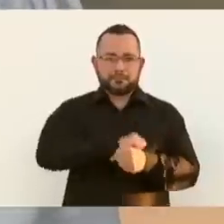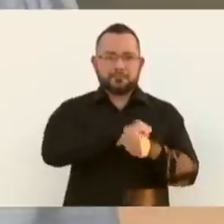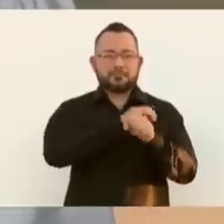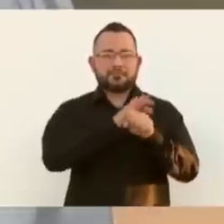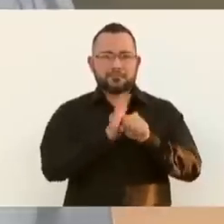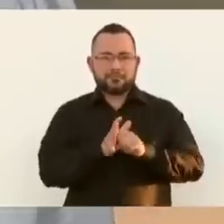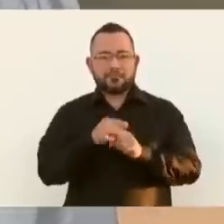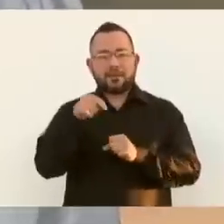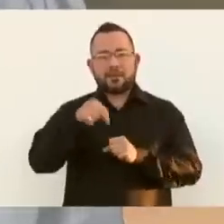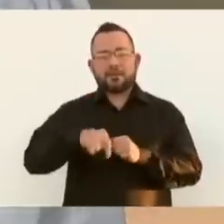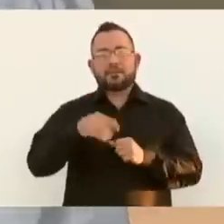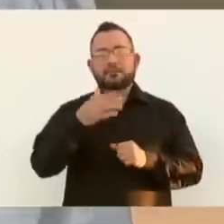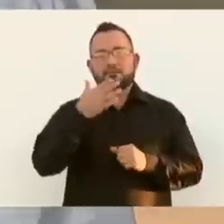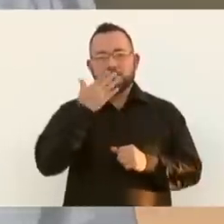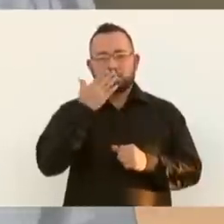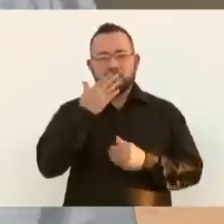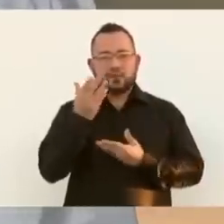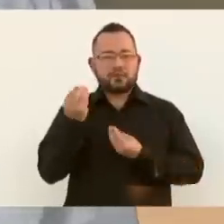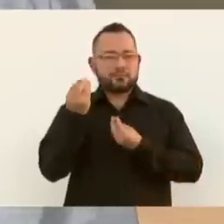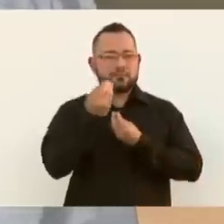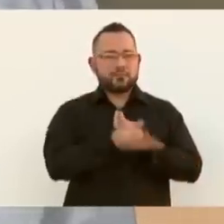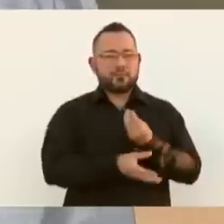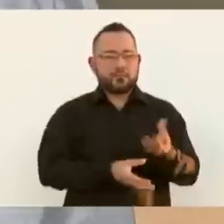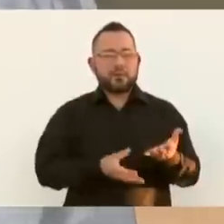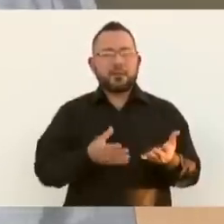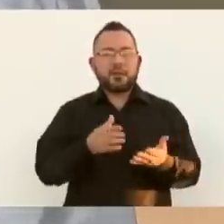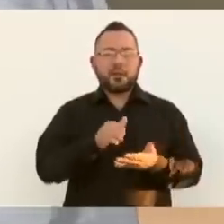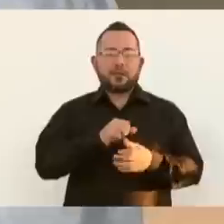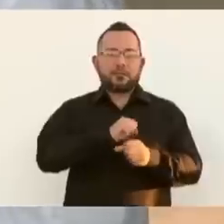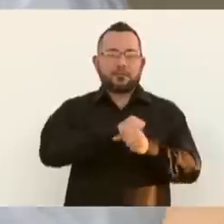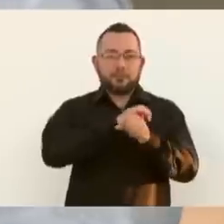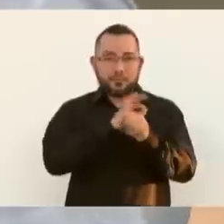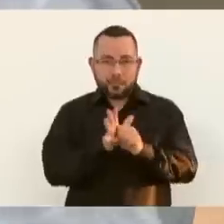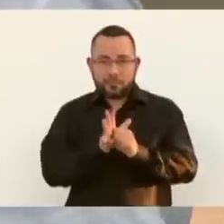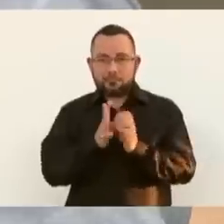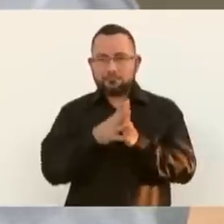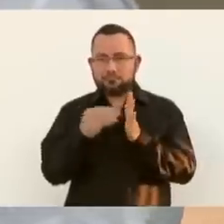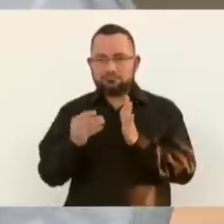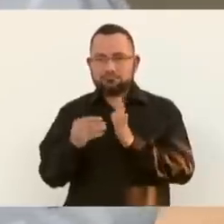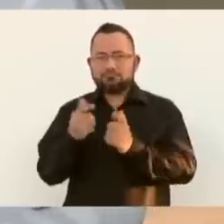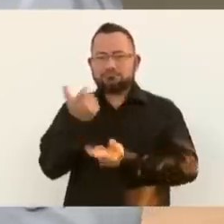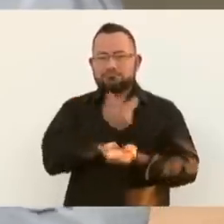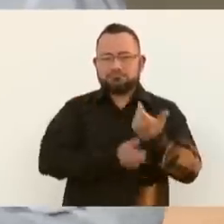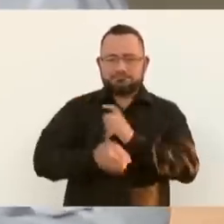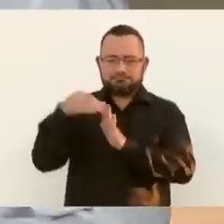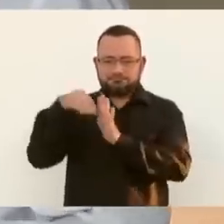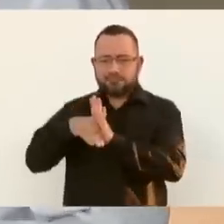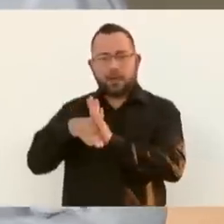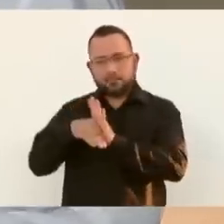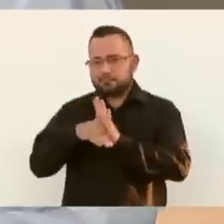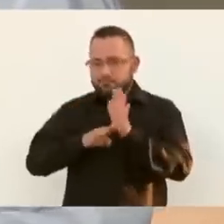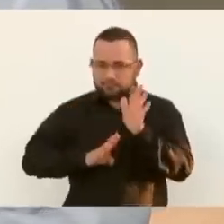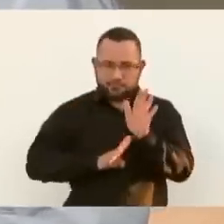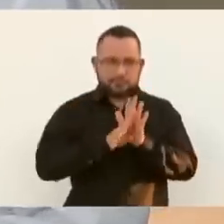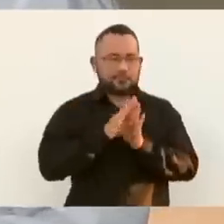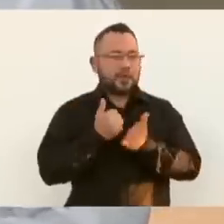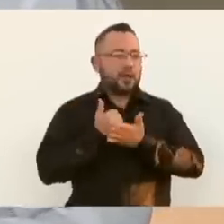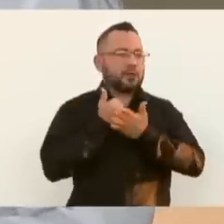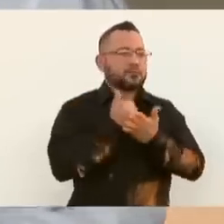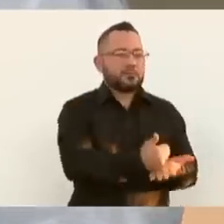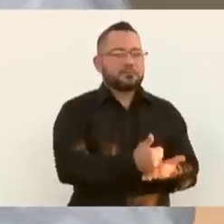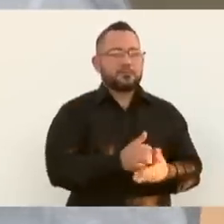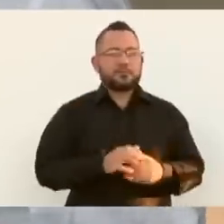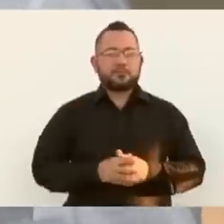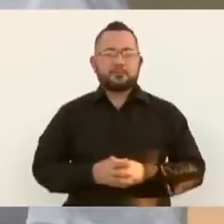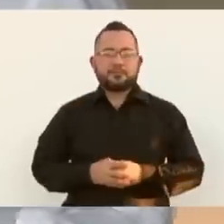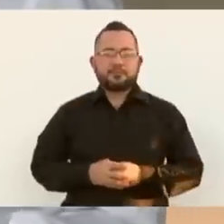para que resistieran la crisis económica los pequeños negocios de la economía formal